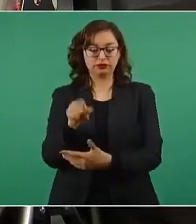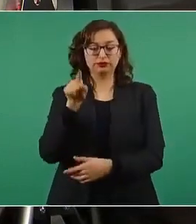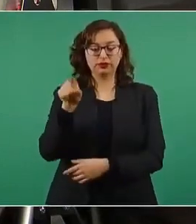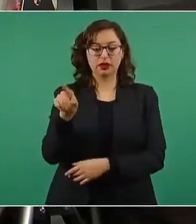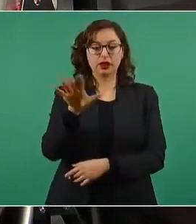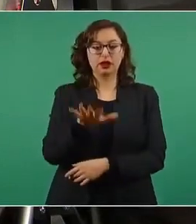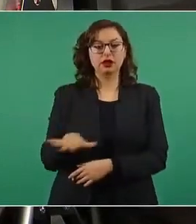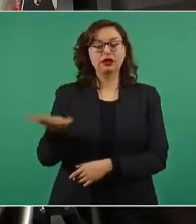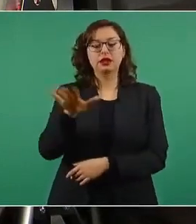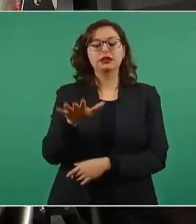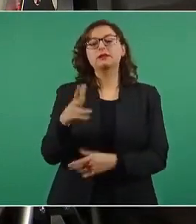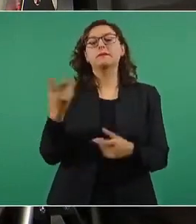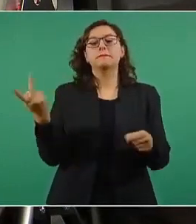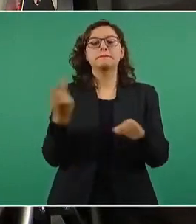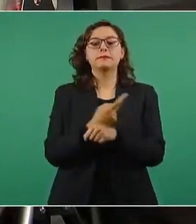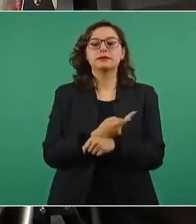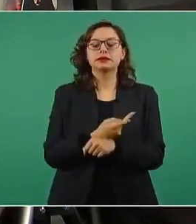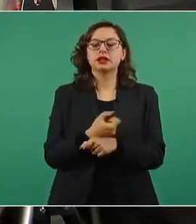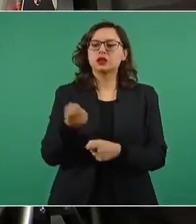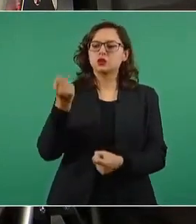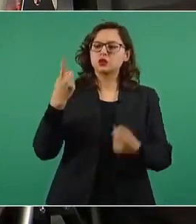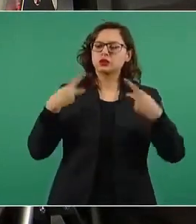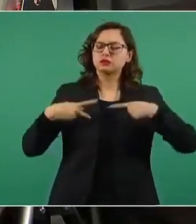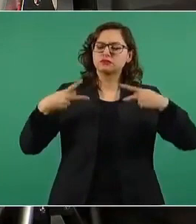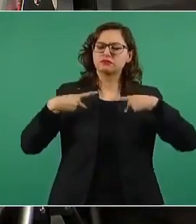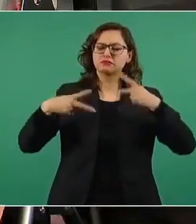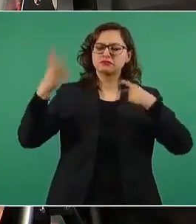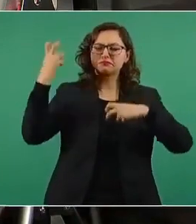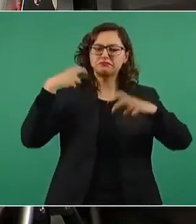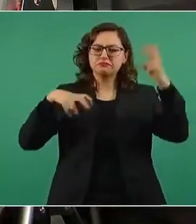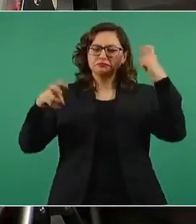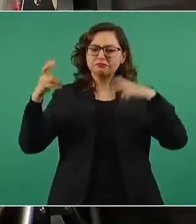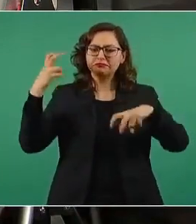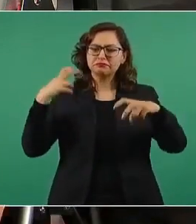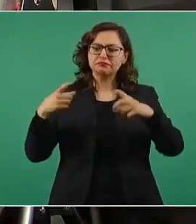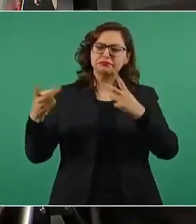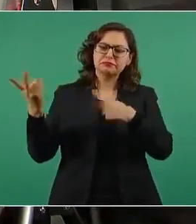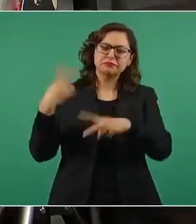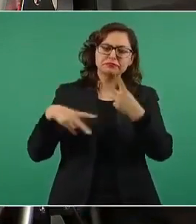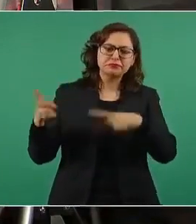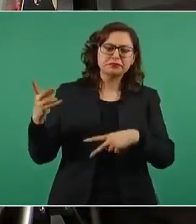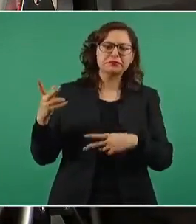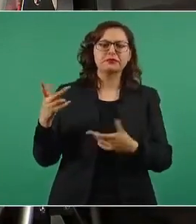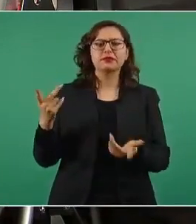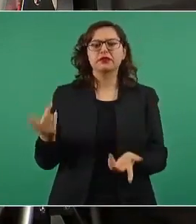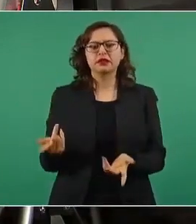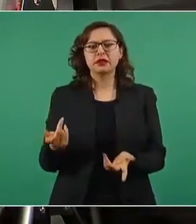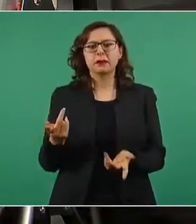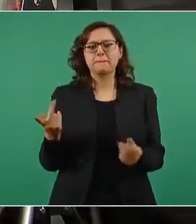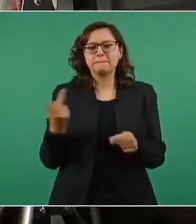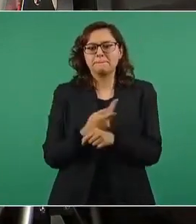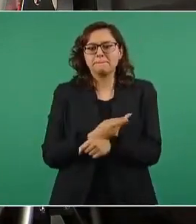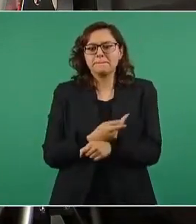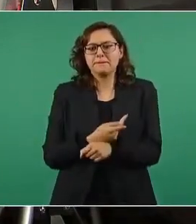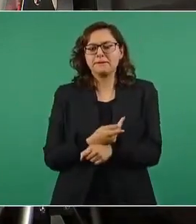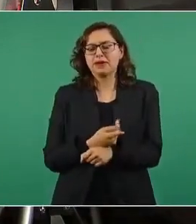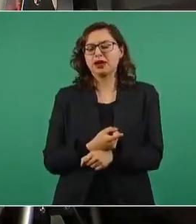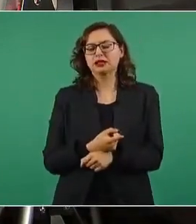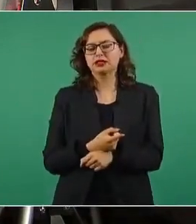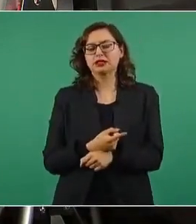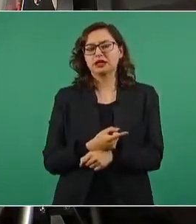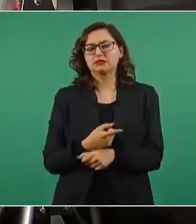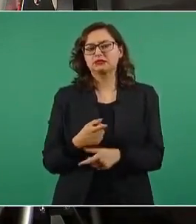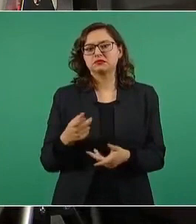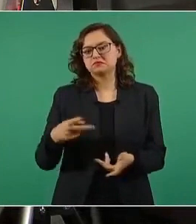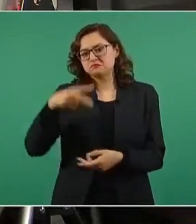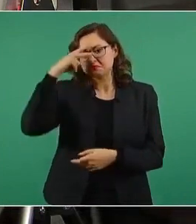viajeros que tienen la necesidad, mexicanos de movilizarse de México, algunos otros lugares de